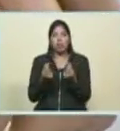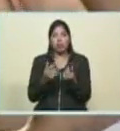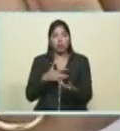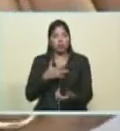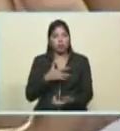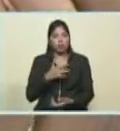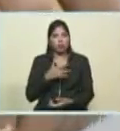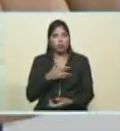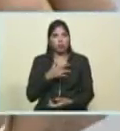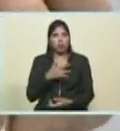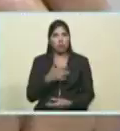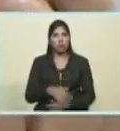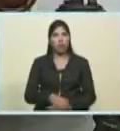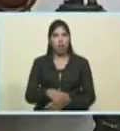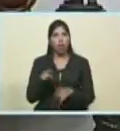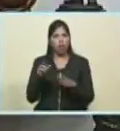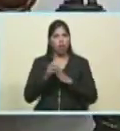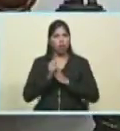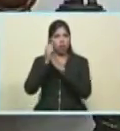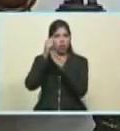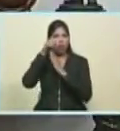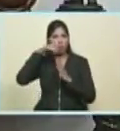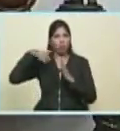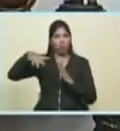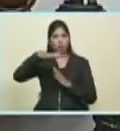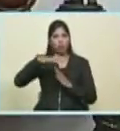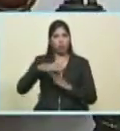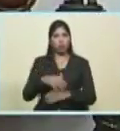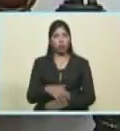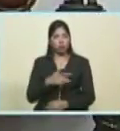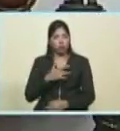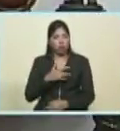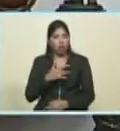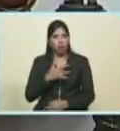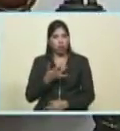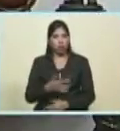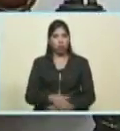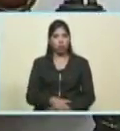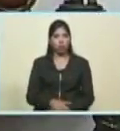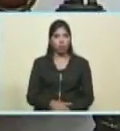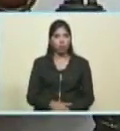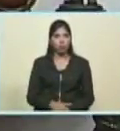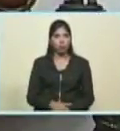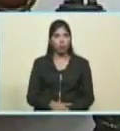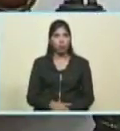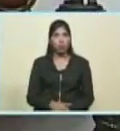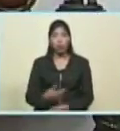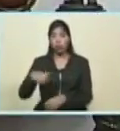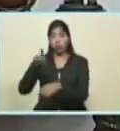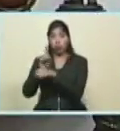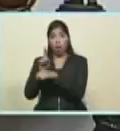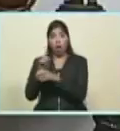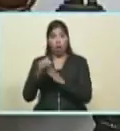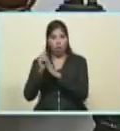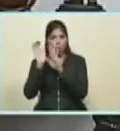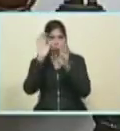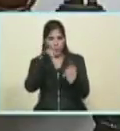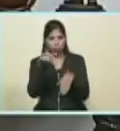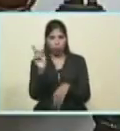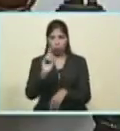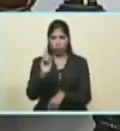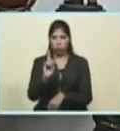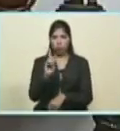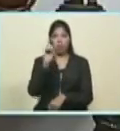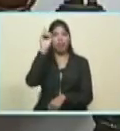sentimiento de líderes y de pueblos. No solamente de líderes que apuestan a la Venezuela bolivariana y de